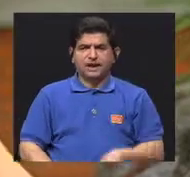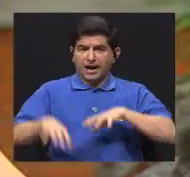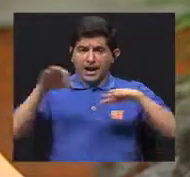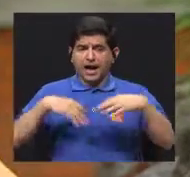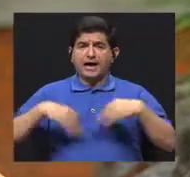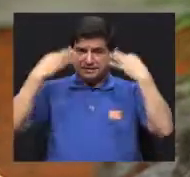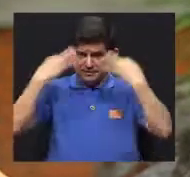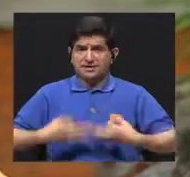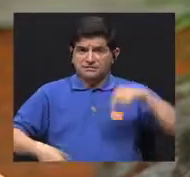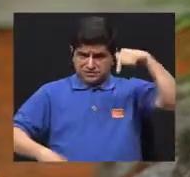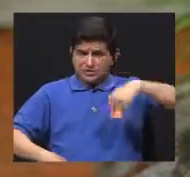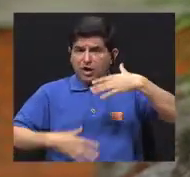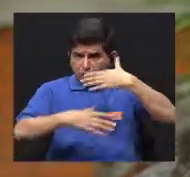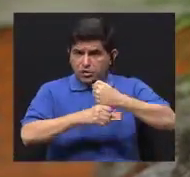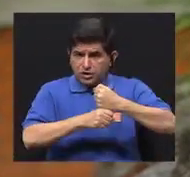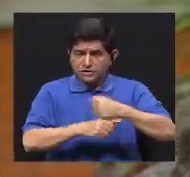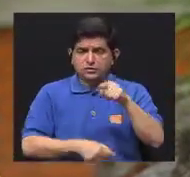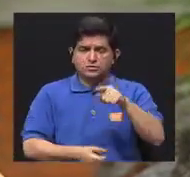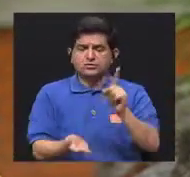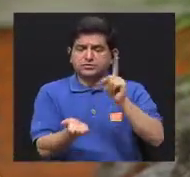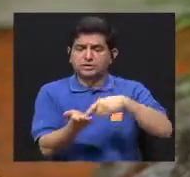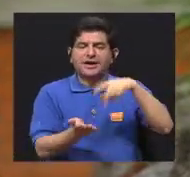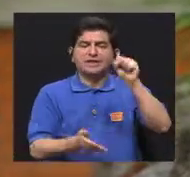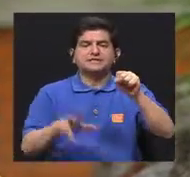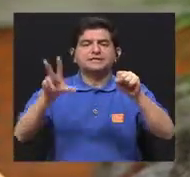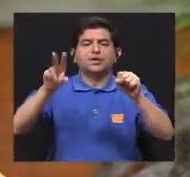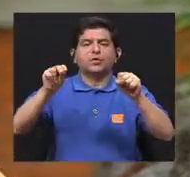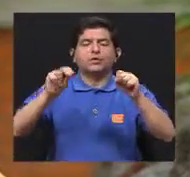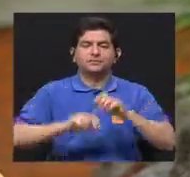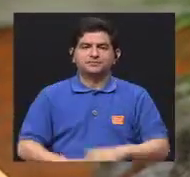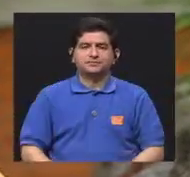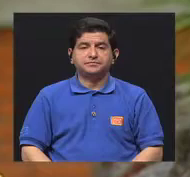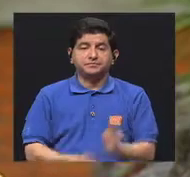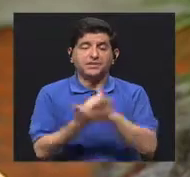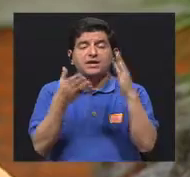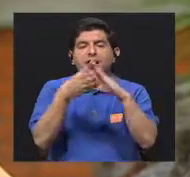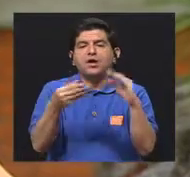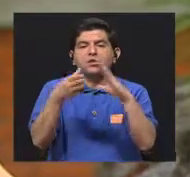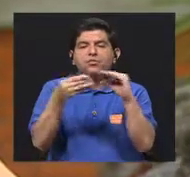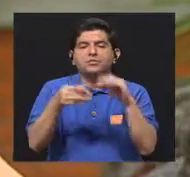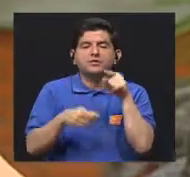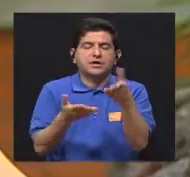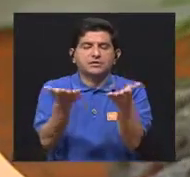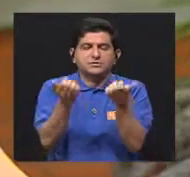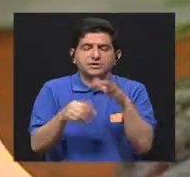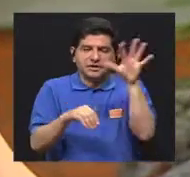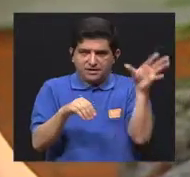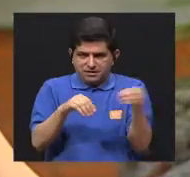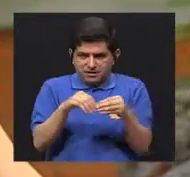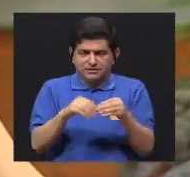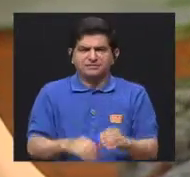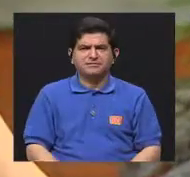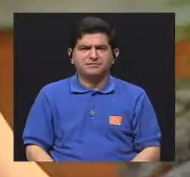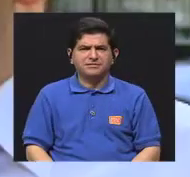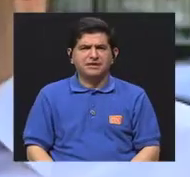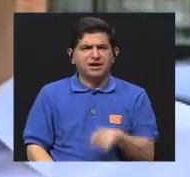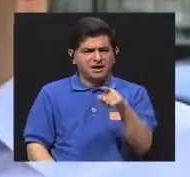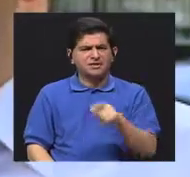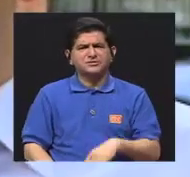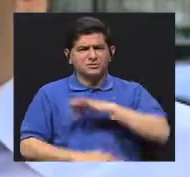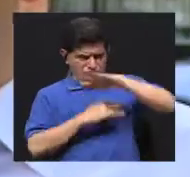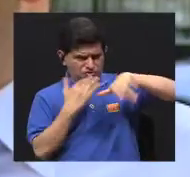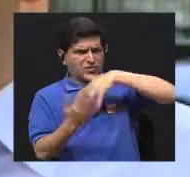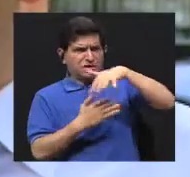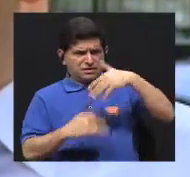¿hizo actividad física el día de hoy? ¿Usted va a poder marcar si hice, no hice? Y algún comentario que quiera usted tener registrado. Parece que va a ser bastante